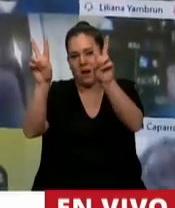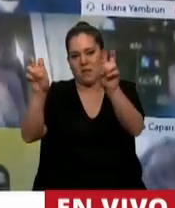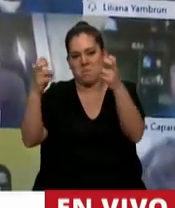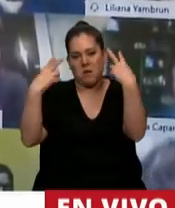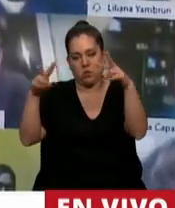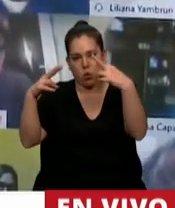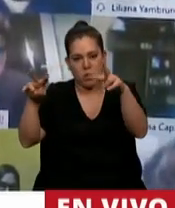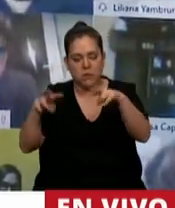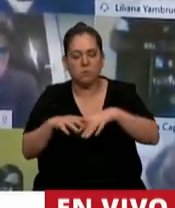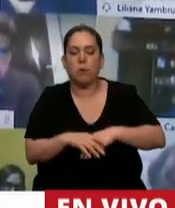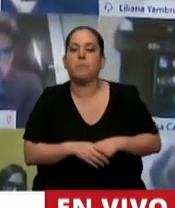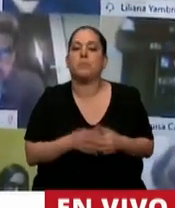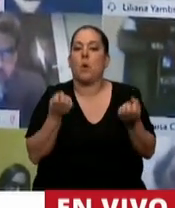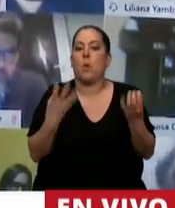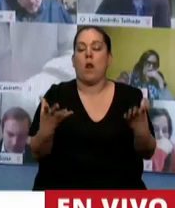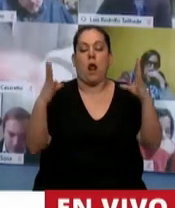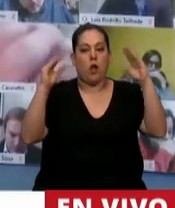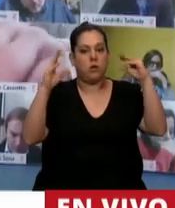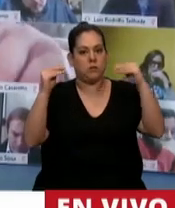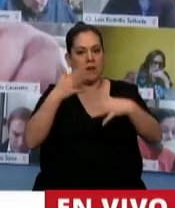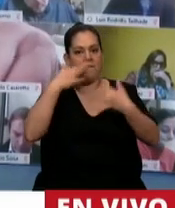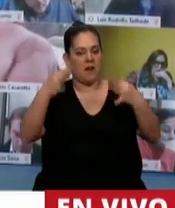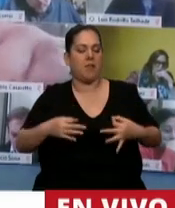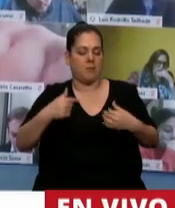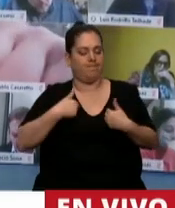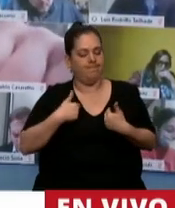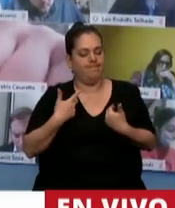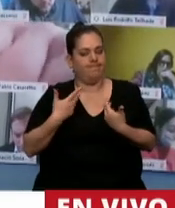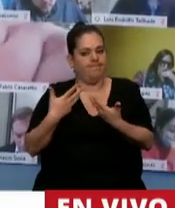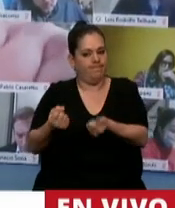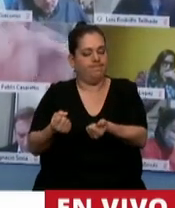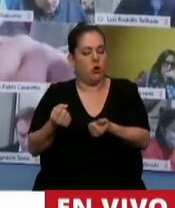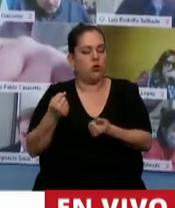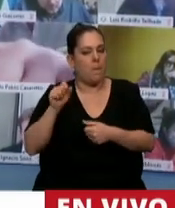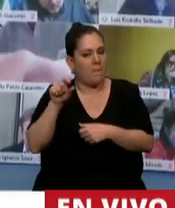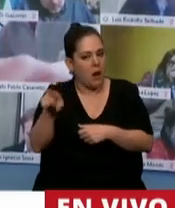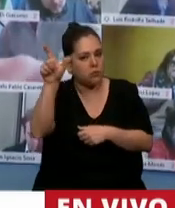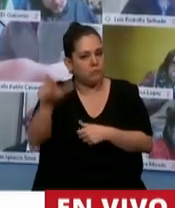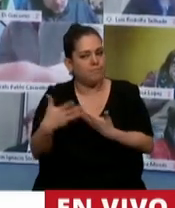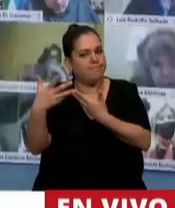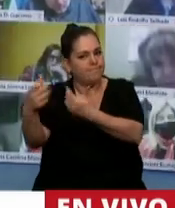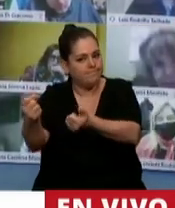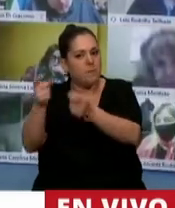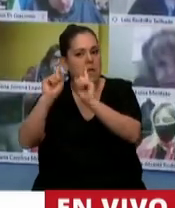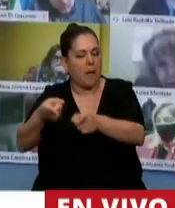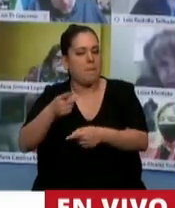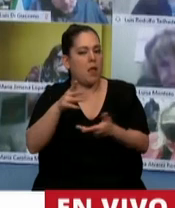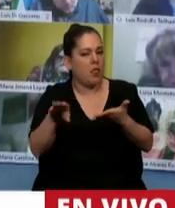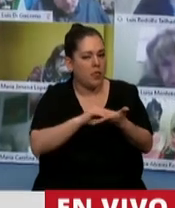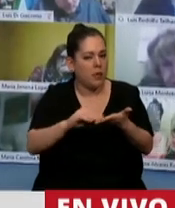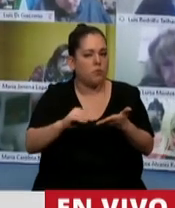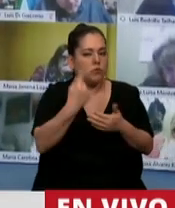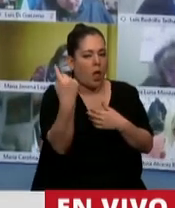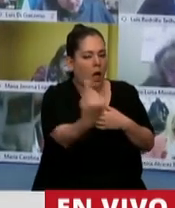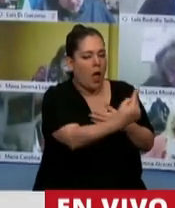Bueno, buenas noches señor presidente. La verdad que mi solidaridad para con usted y para cada uno de los diputados y las diputadas